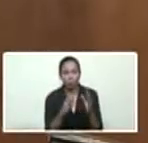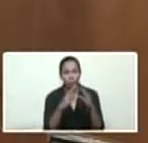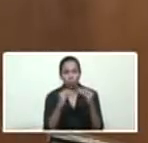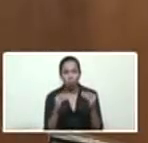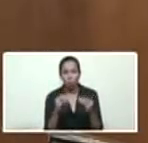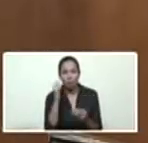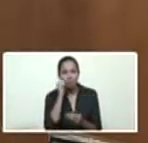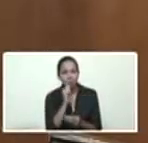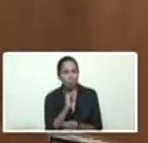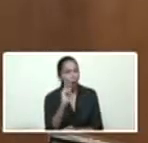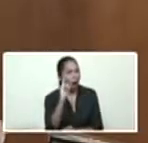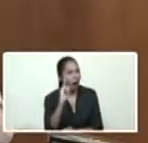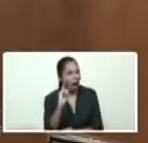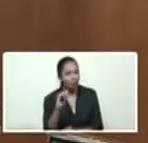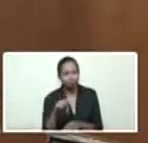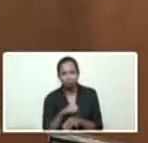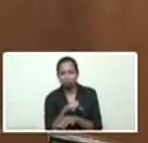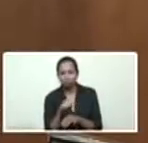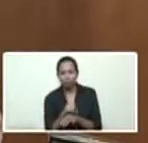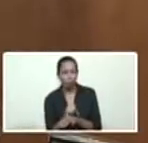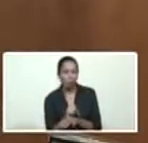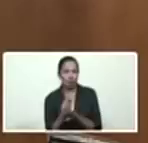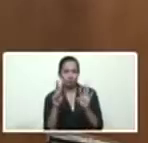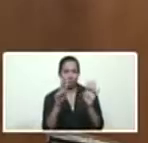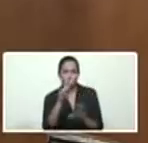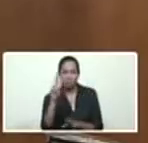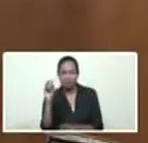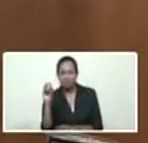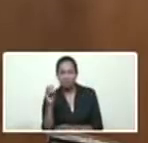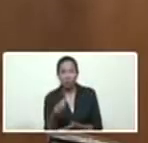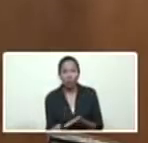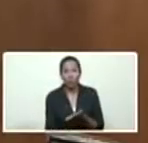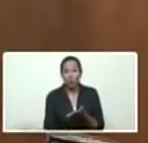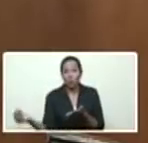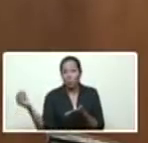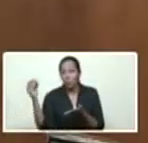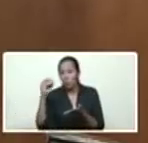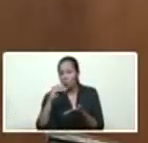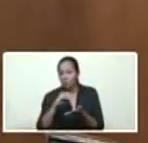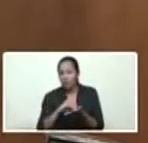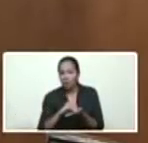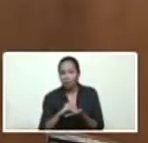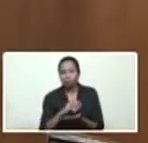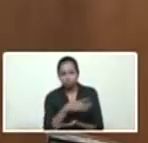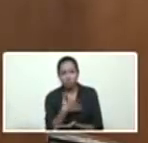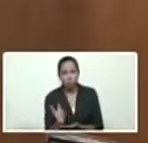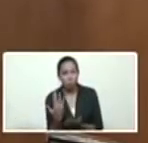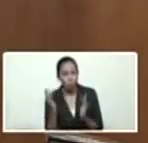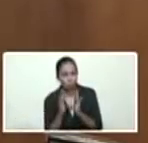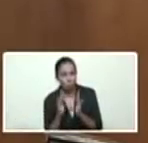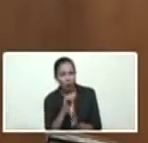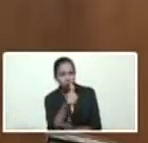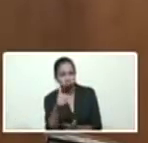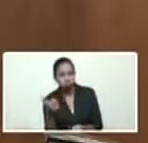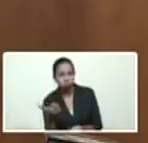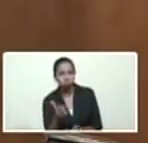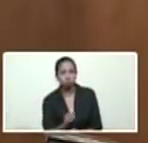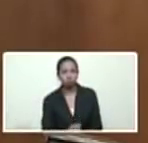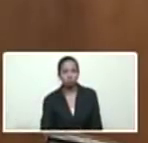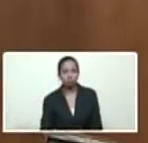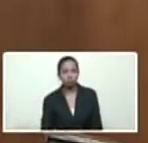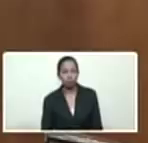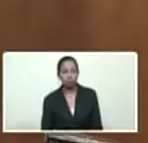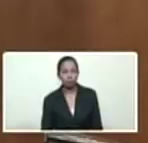a la misma hora. Lo cual nos llevó a una nueva etapa, compatriota, que quiero que conozcas, de